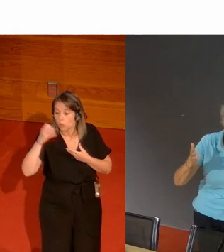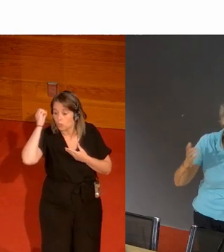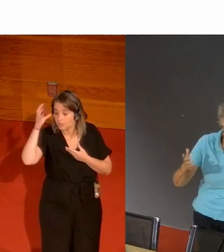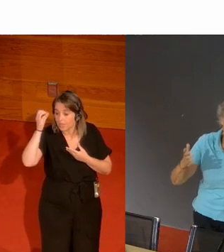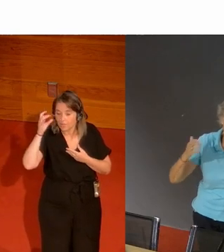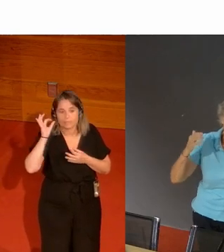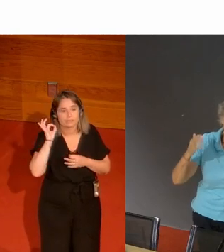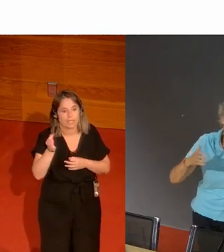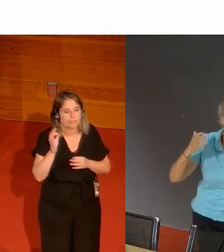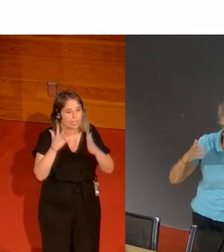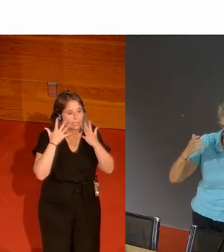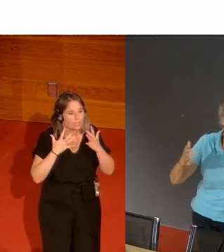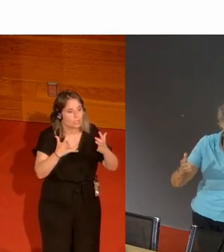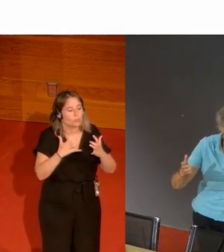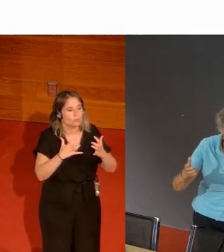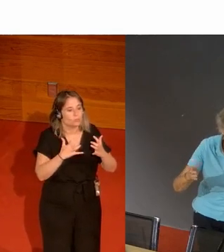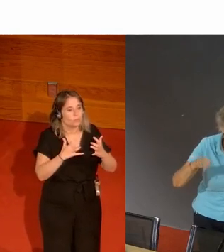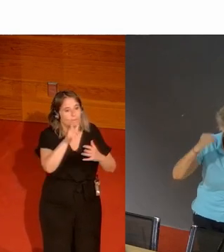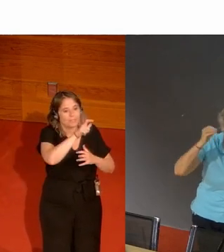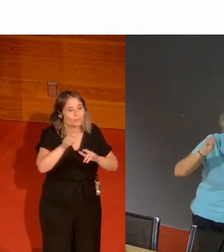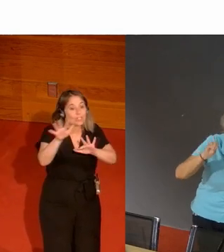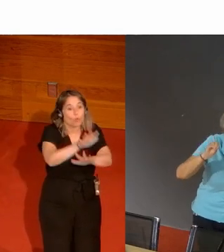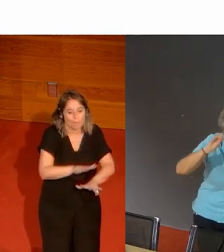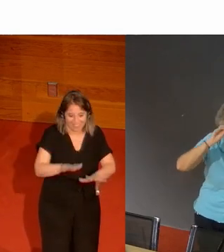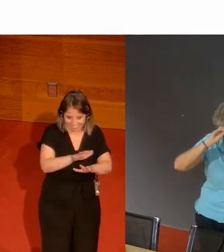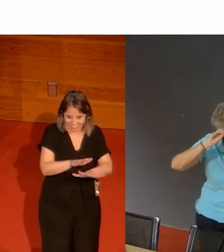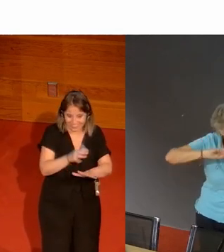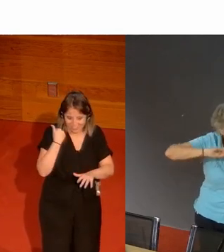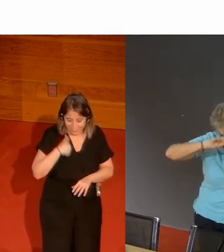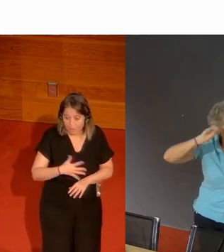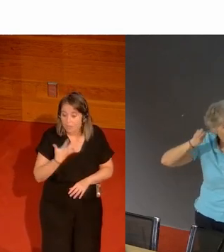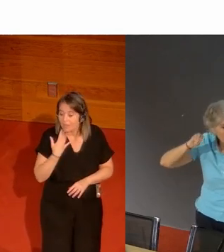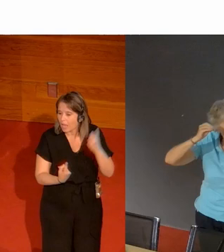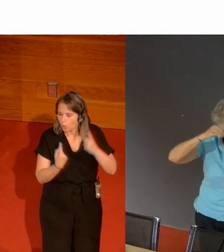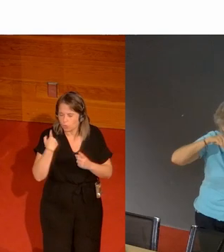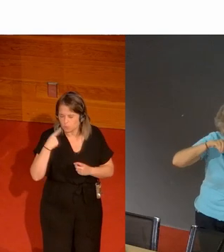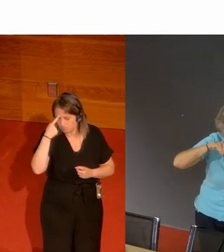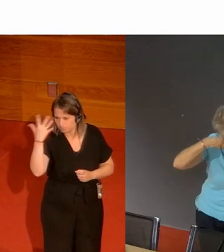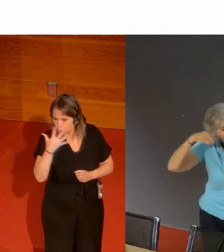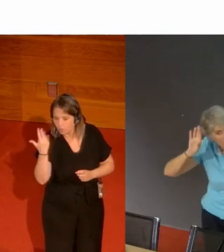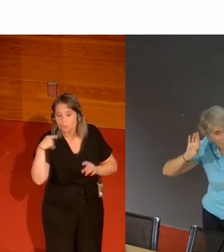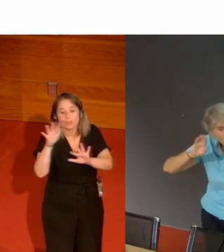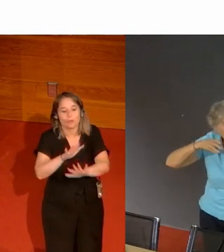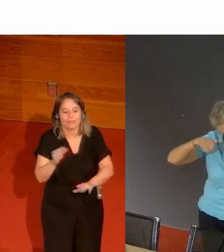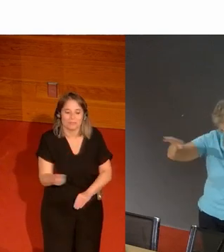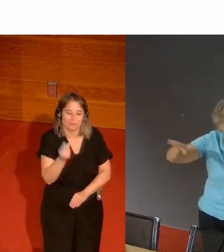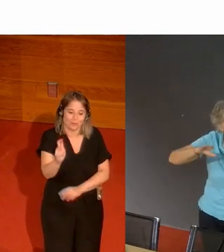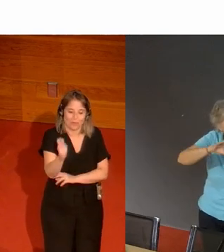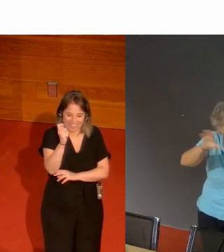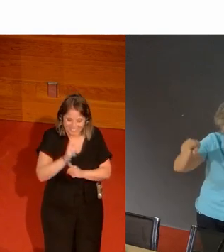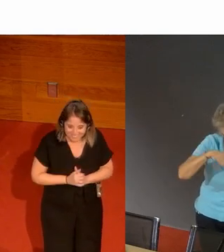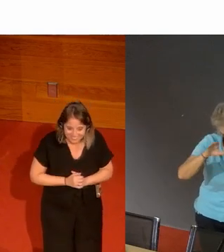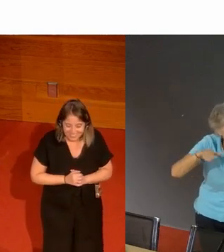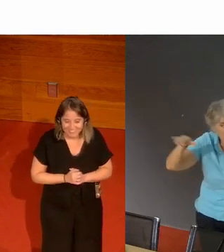normalmente voy a charlas en donde hablo para convencidos pero si alguno de aquí no venía convencido y le he convencido pues mira bien uno de